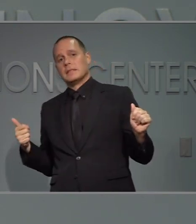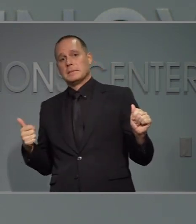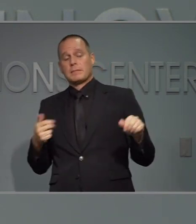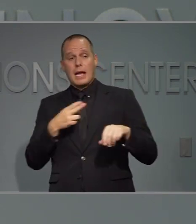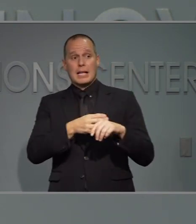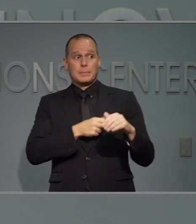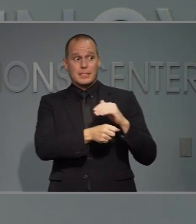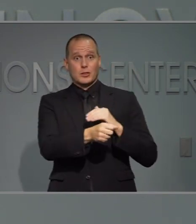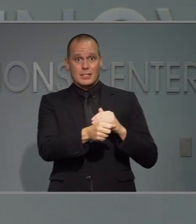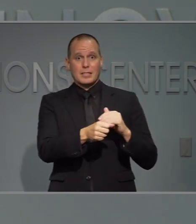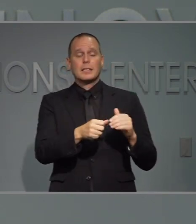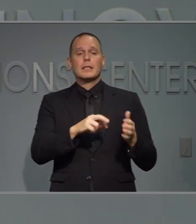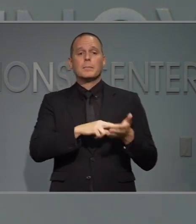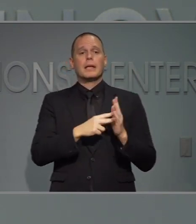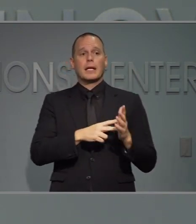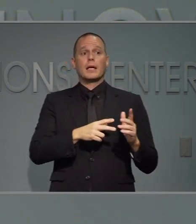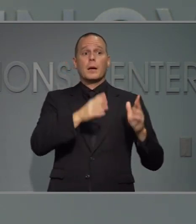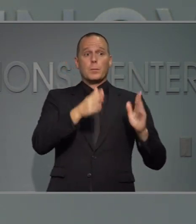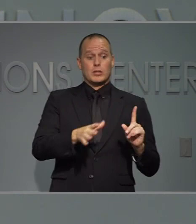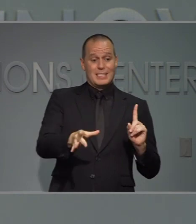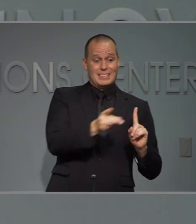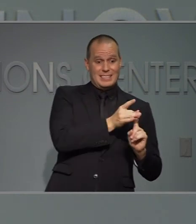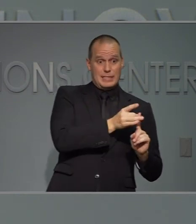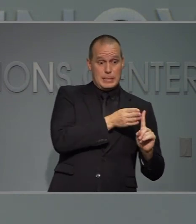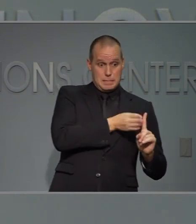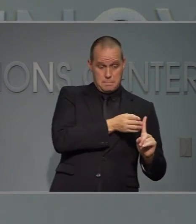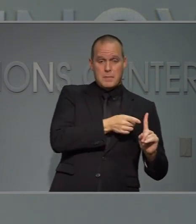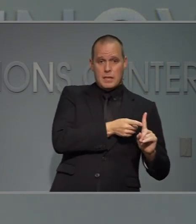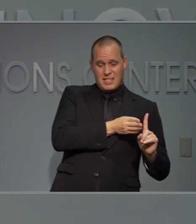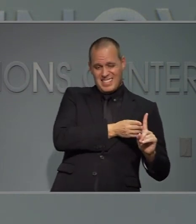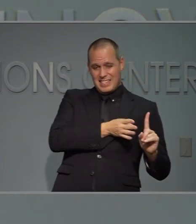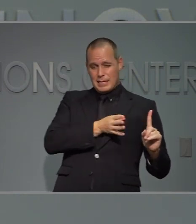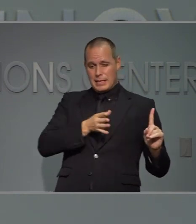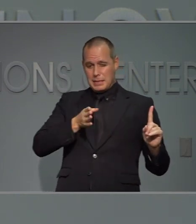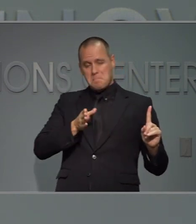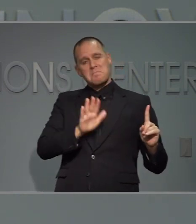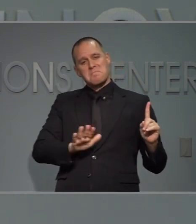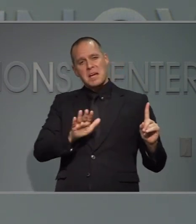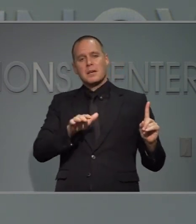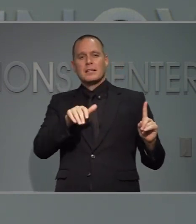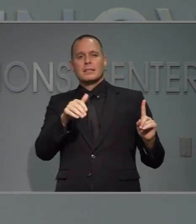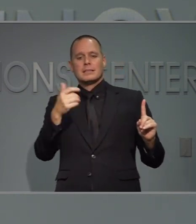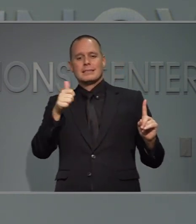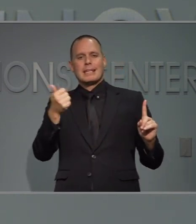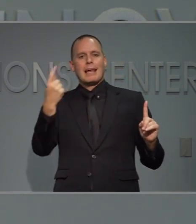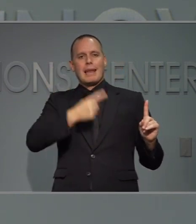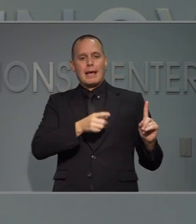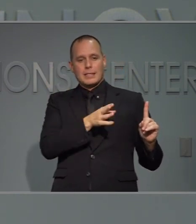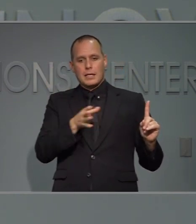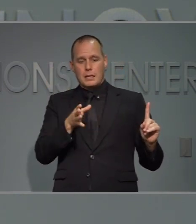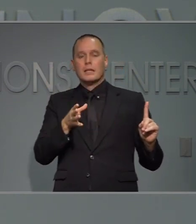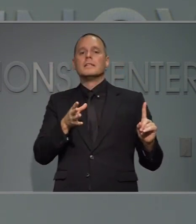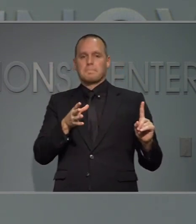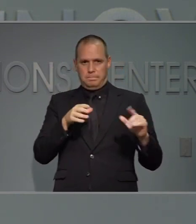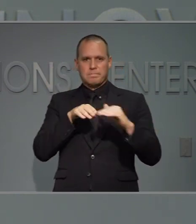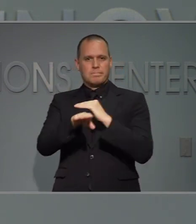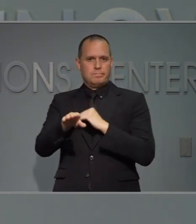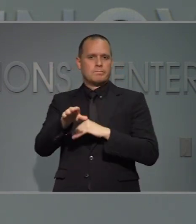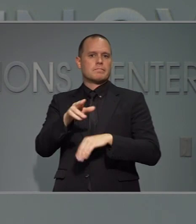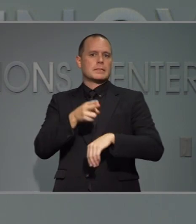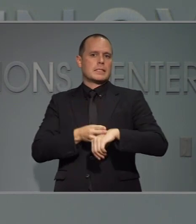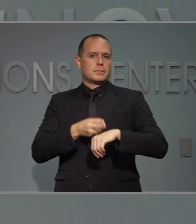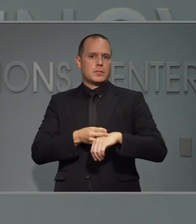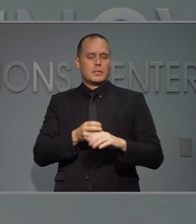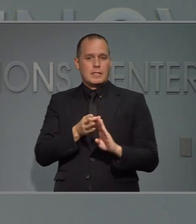hospitalizaciones desafortunadamente la enfermedad va se enferman las personas y luego ellos van a una hospital